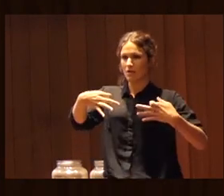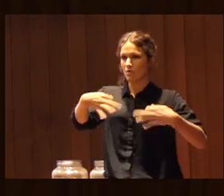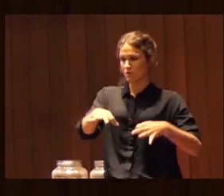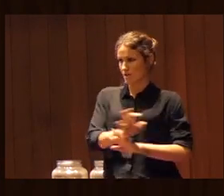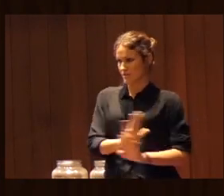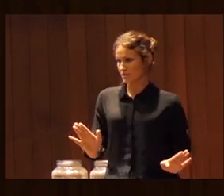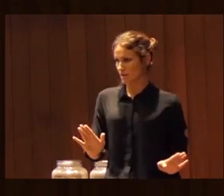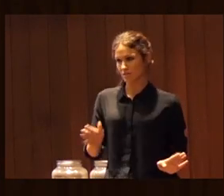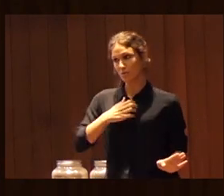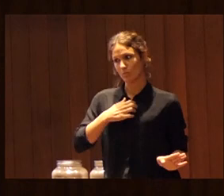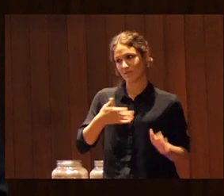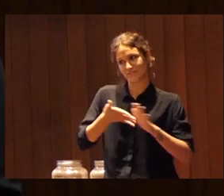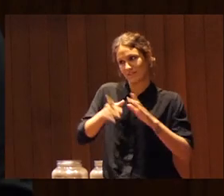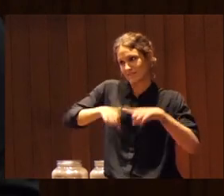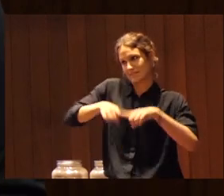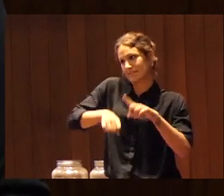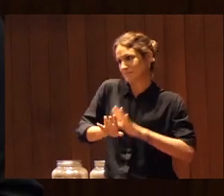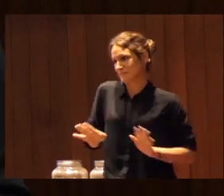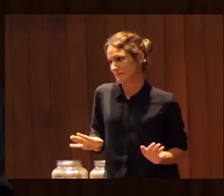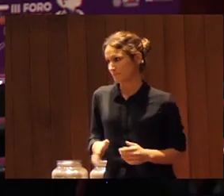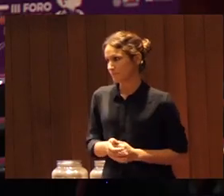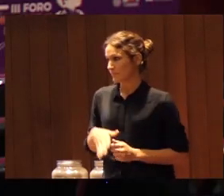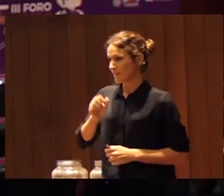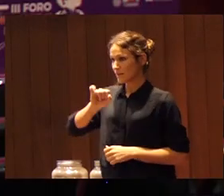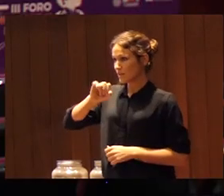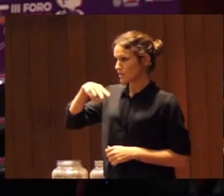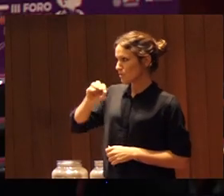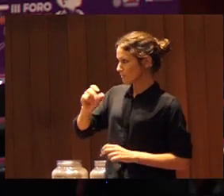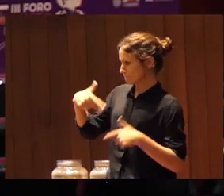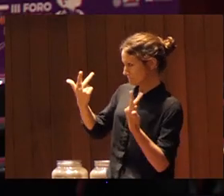creo que depende Aynoa me permite estoy aquí